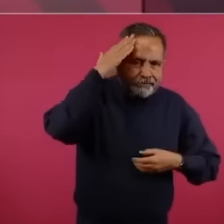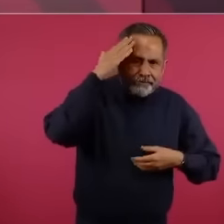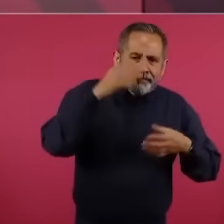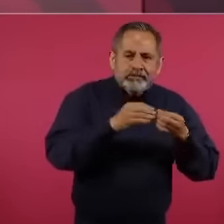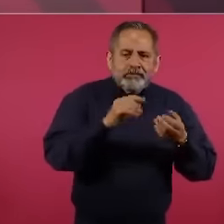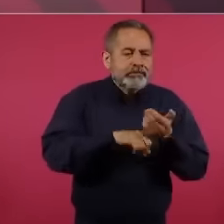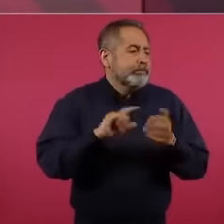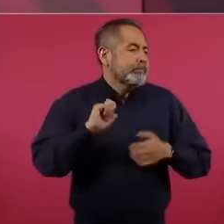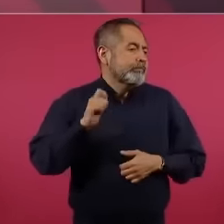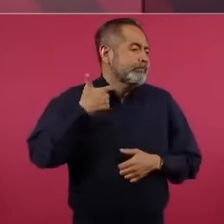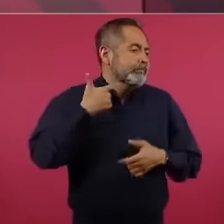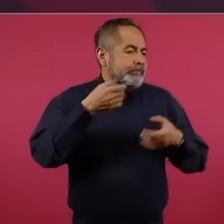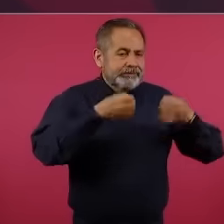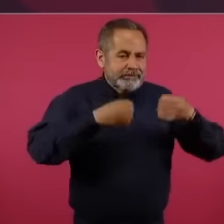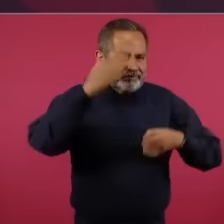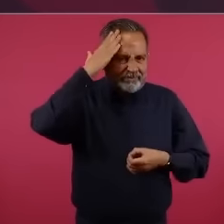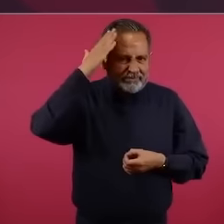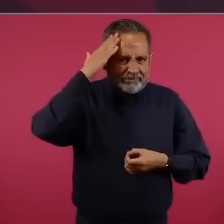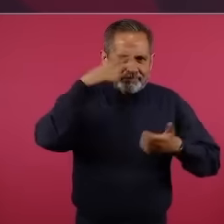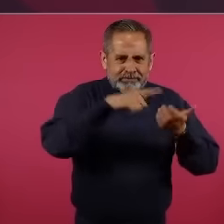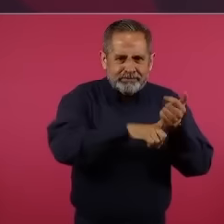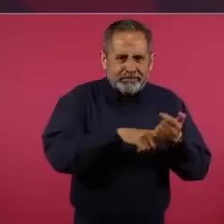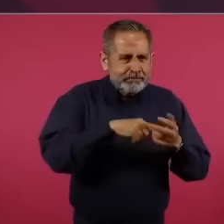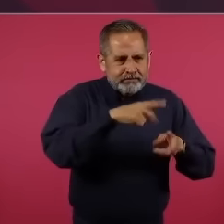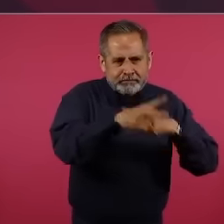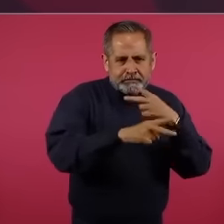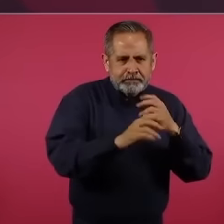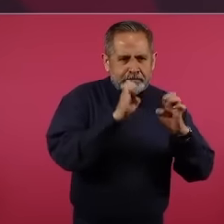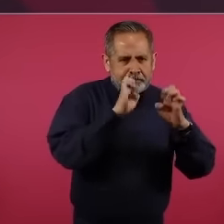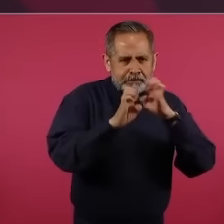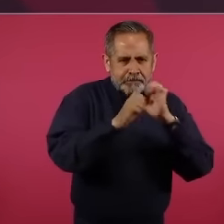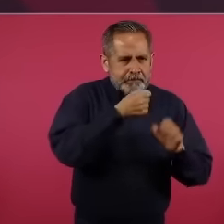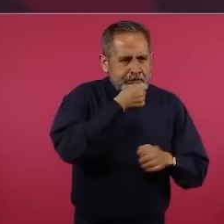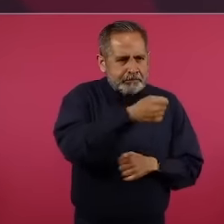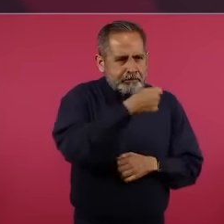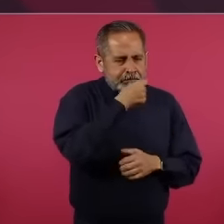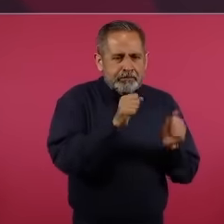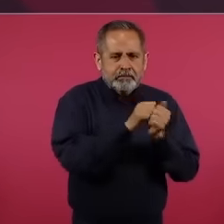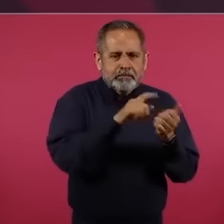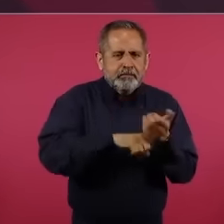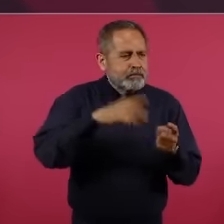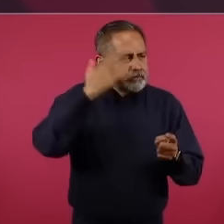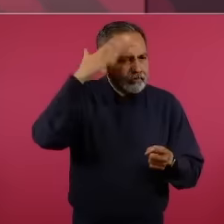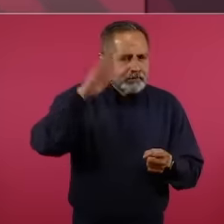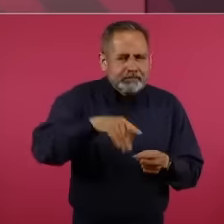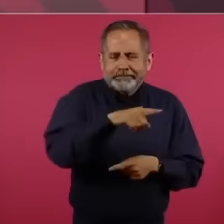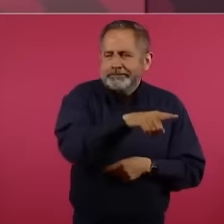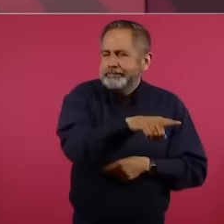exministro a una entrevista con la señora